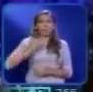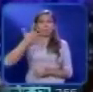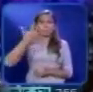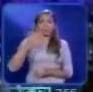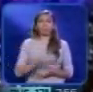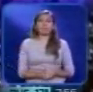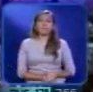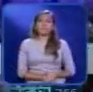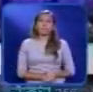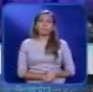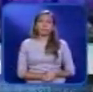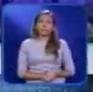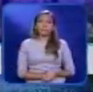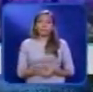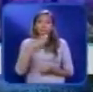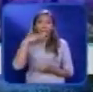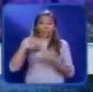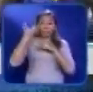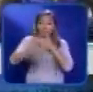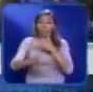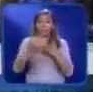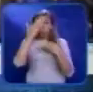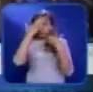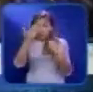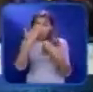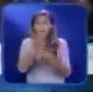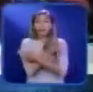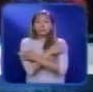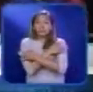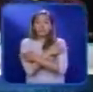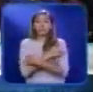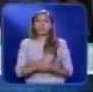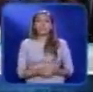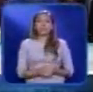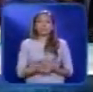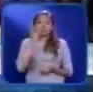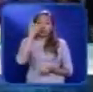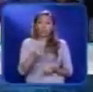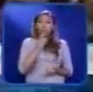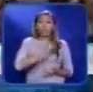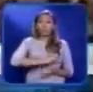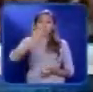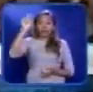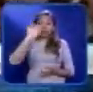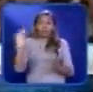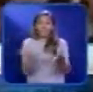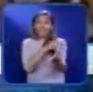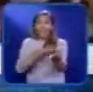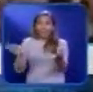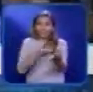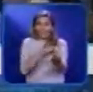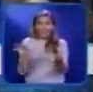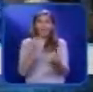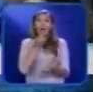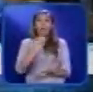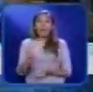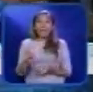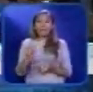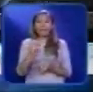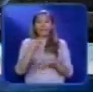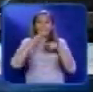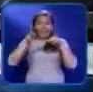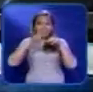Luego de recibir la salutación del monarca el fundador del Sistema Nacional de las Orquestas y Coros Juveniles e Infantiles de Venezuela